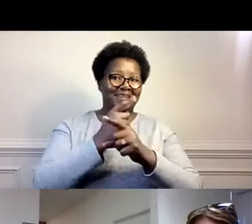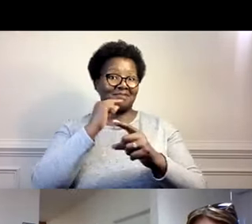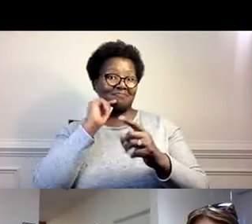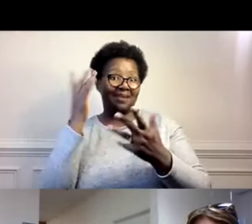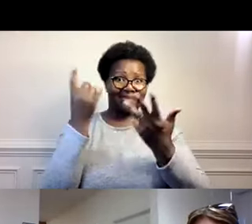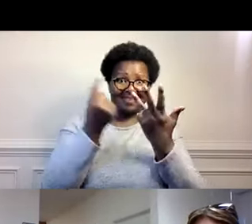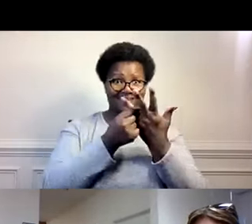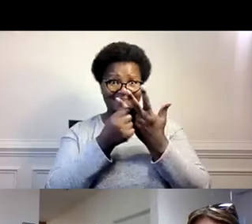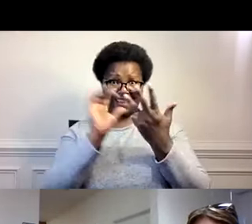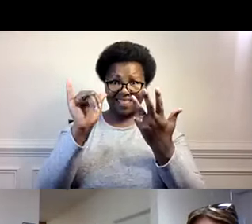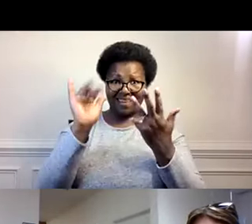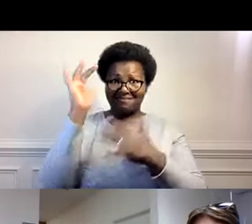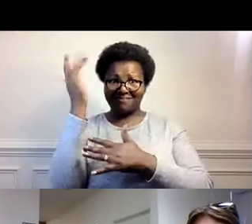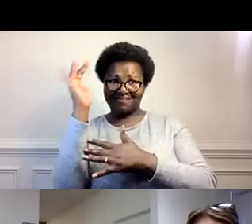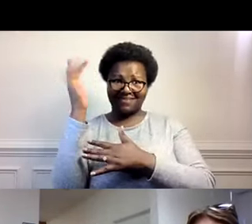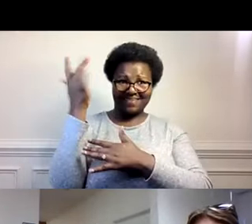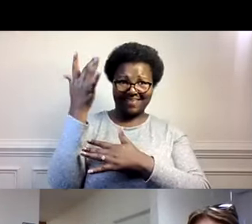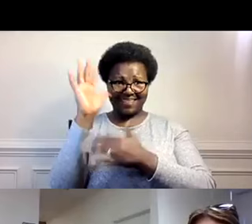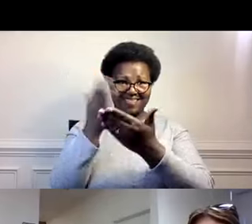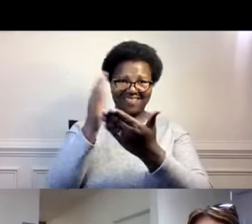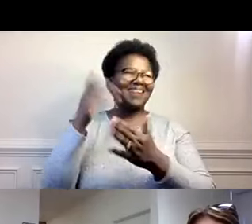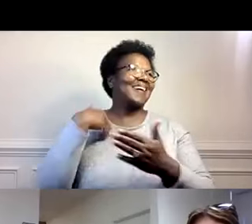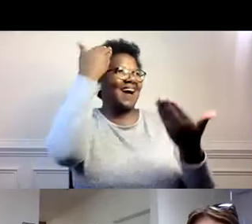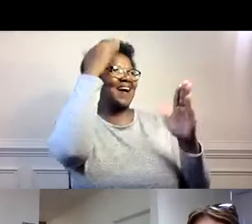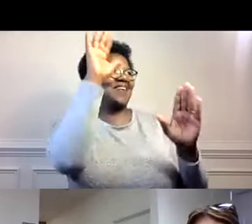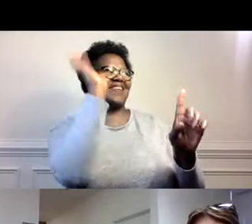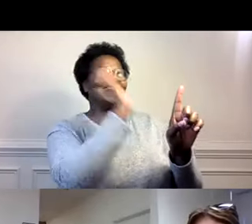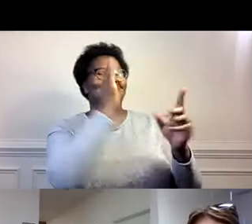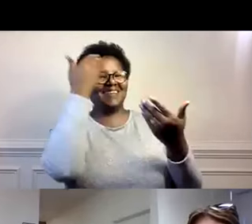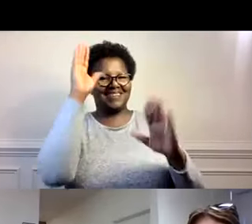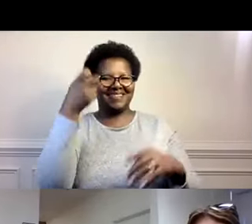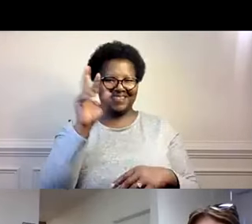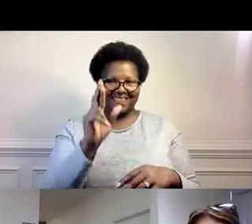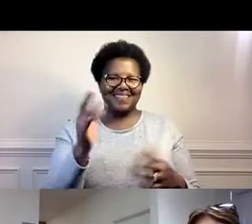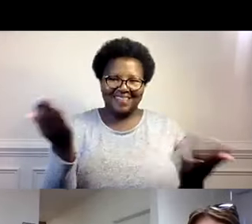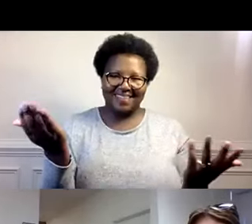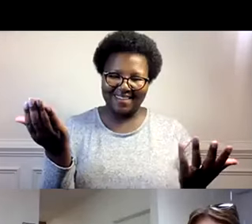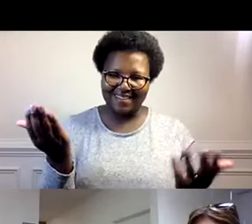Put a ring on it. O ponle, ponle un anillo. No sé. ¿Es la canción de ella? Algo así. No estoy seguro.